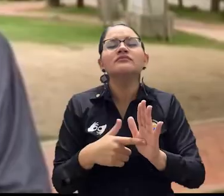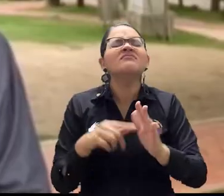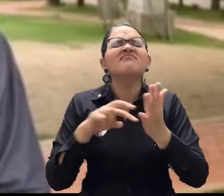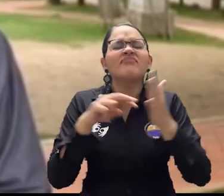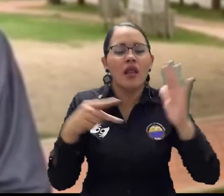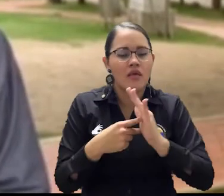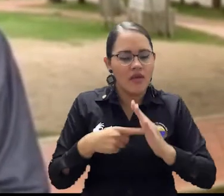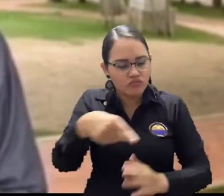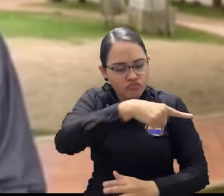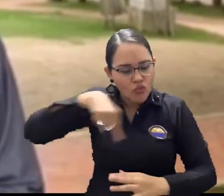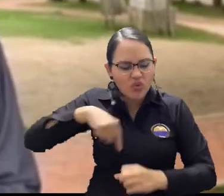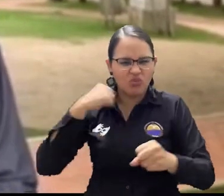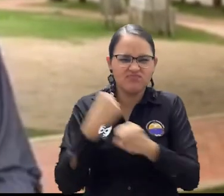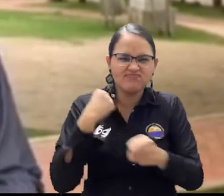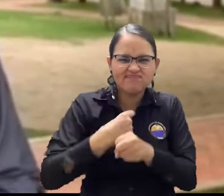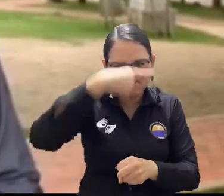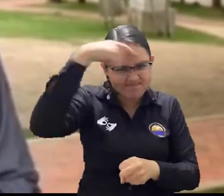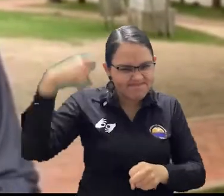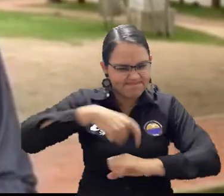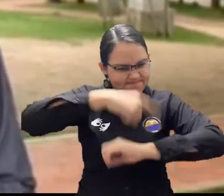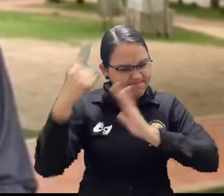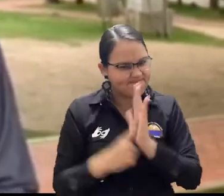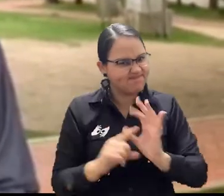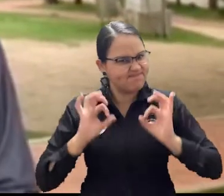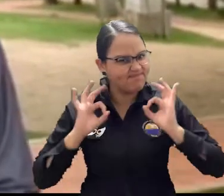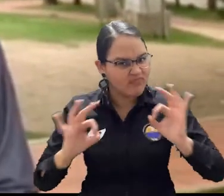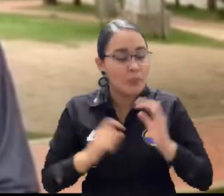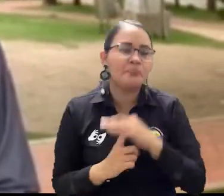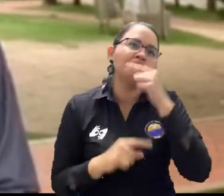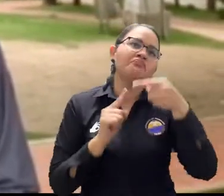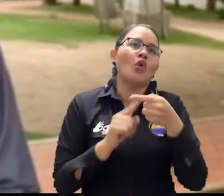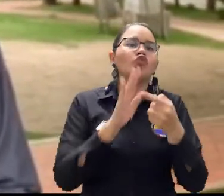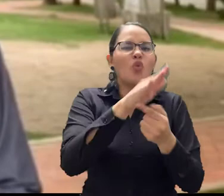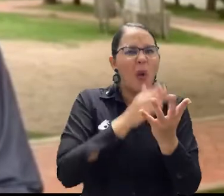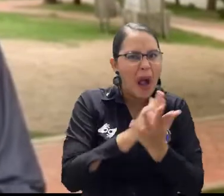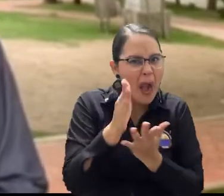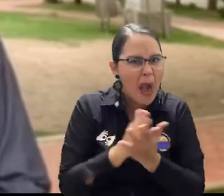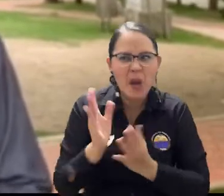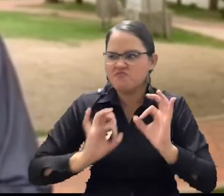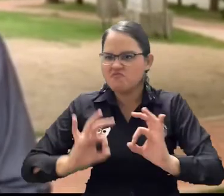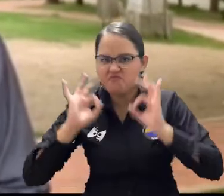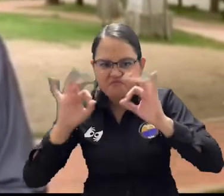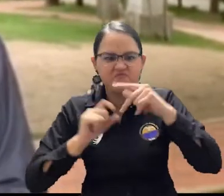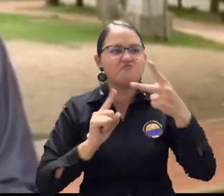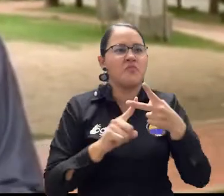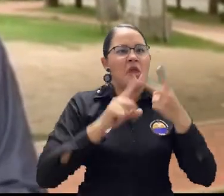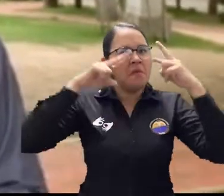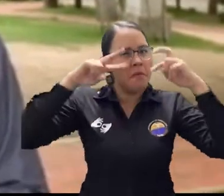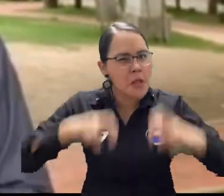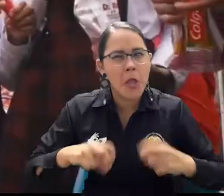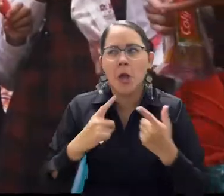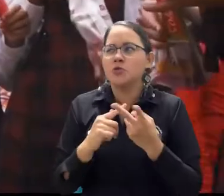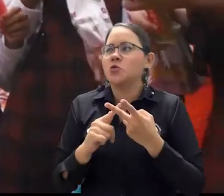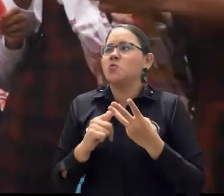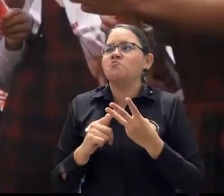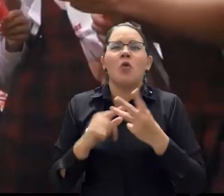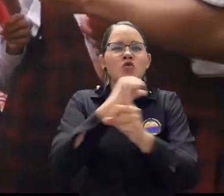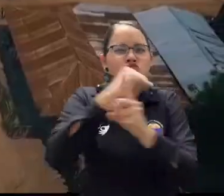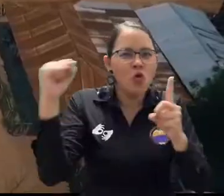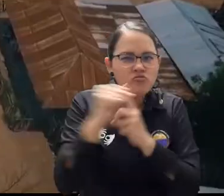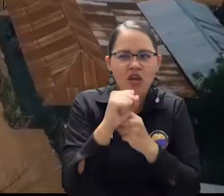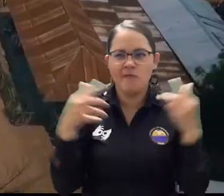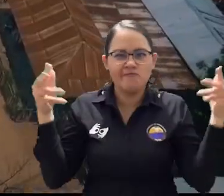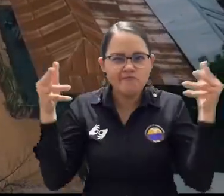integral, que incluye la formación a través de nuestros programas académicos, la investigación, la extensión